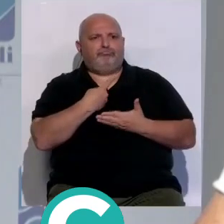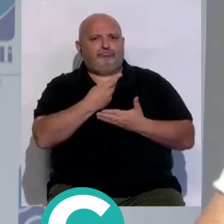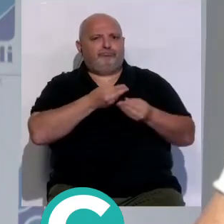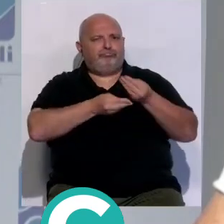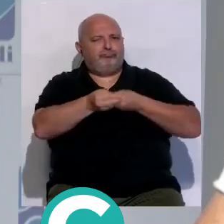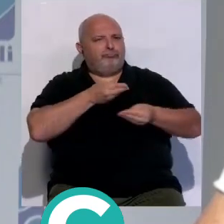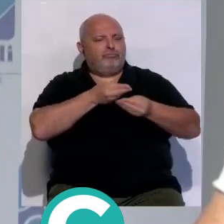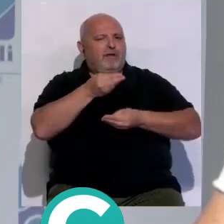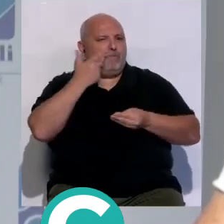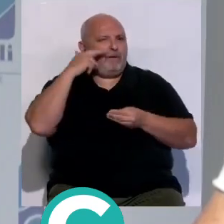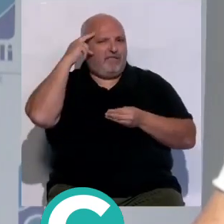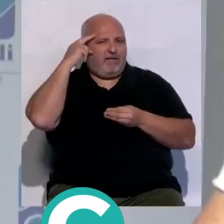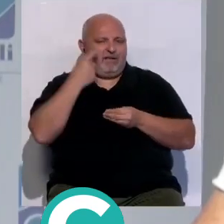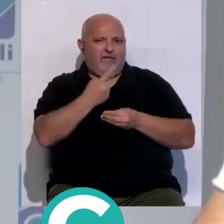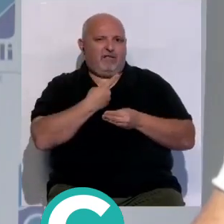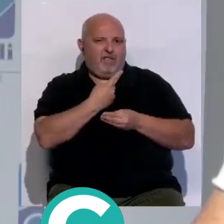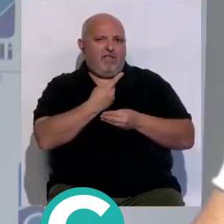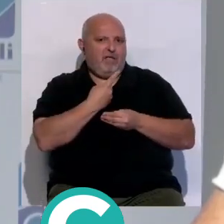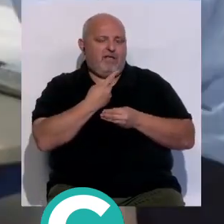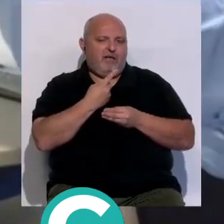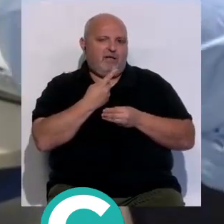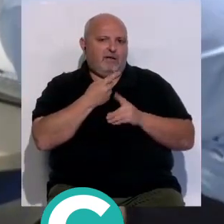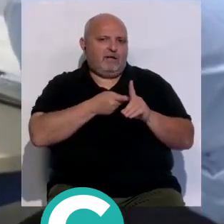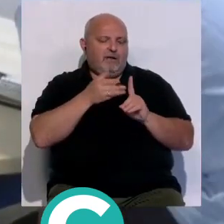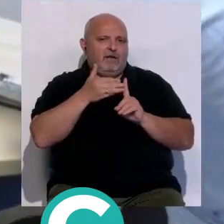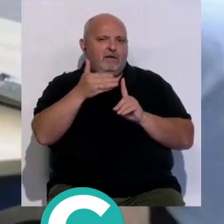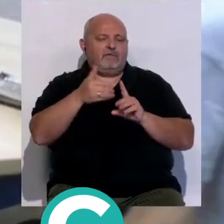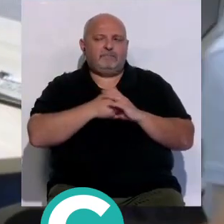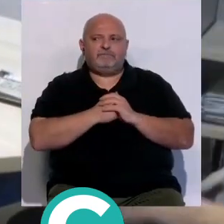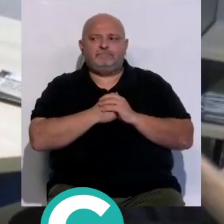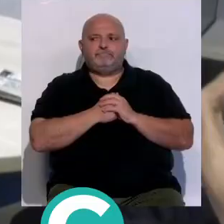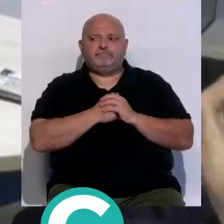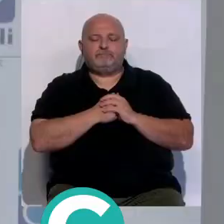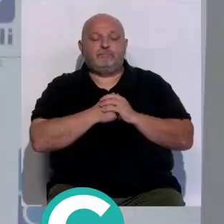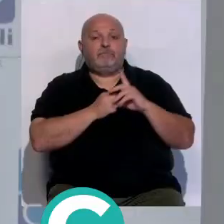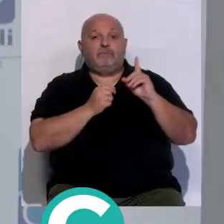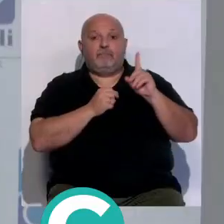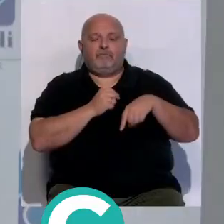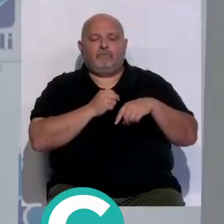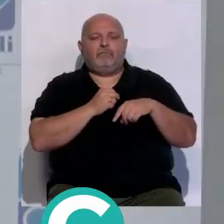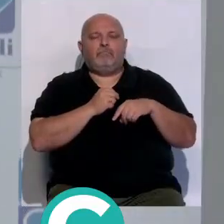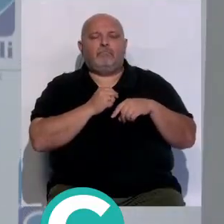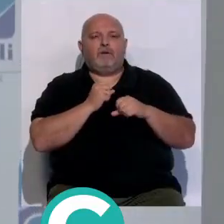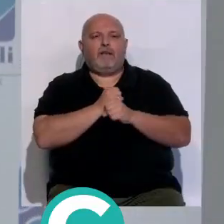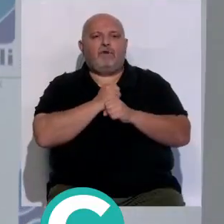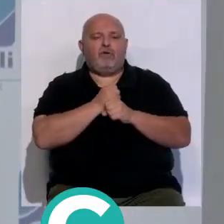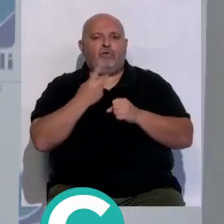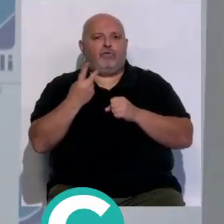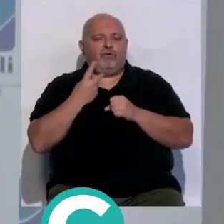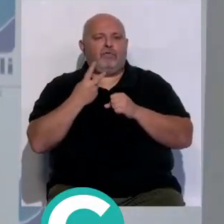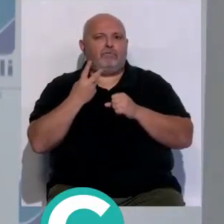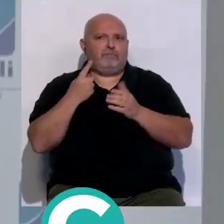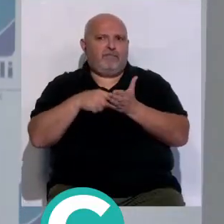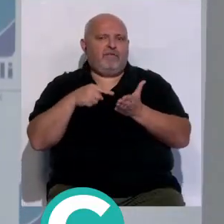intercambio de experiencias conjuntas que ambas entidades pues vamos a tener y pues vamos a hacer labor conjunta de